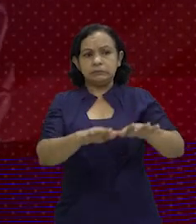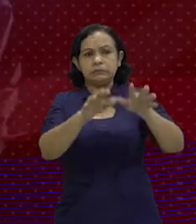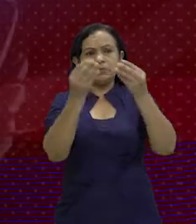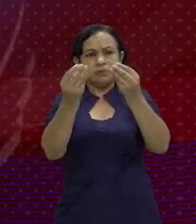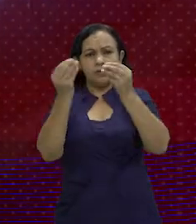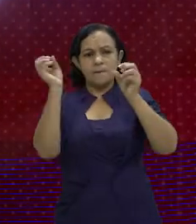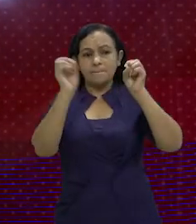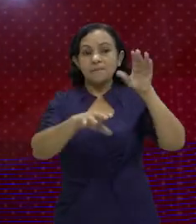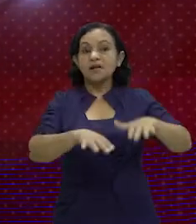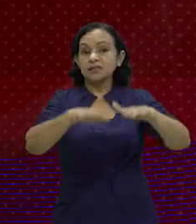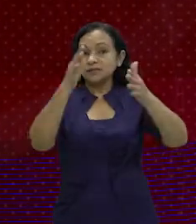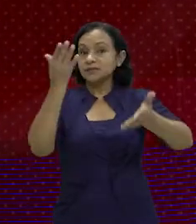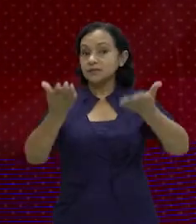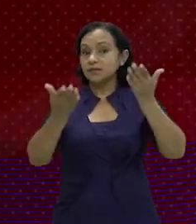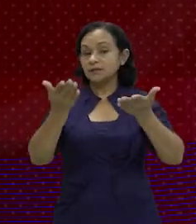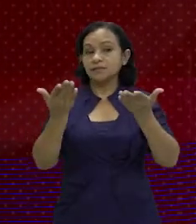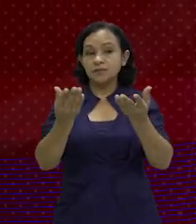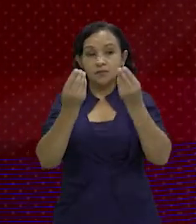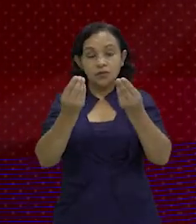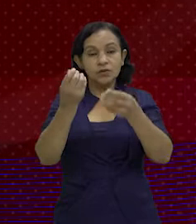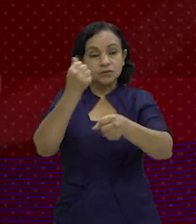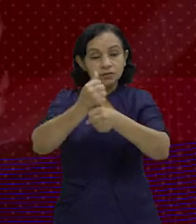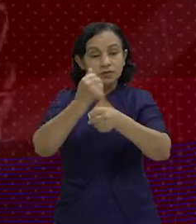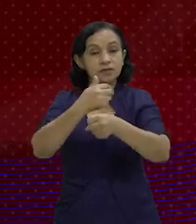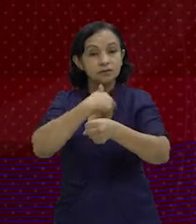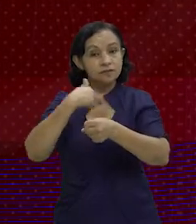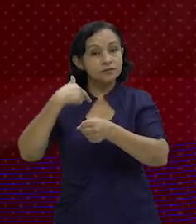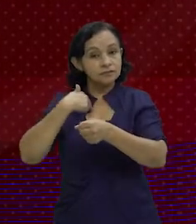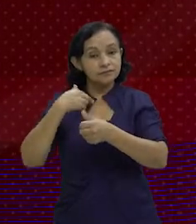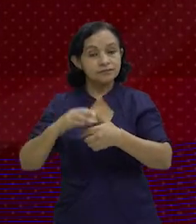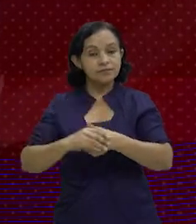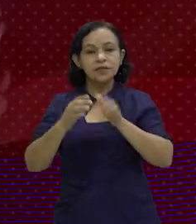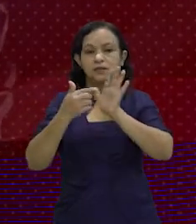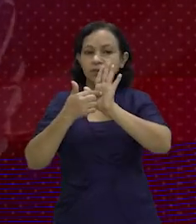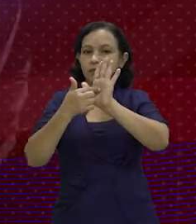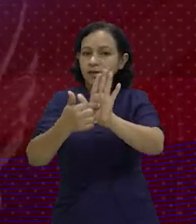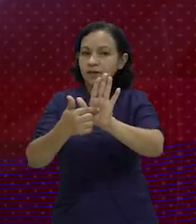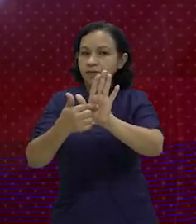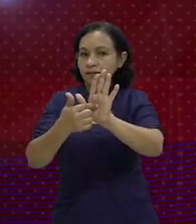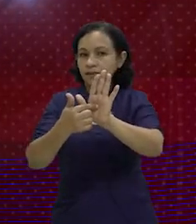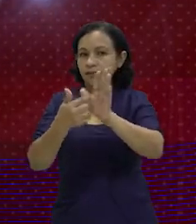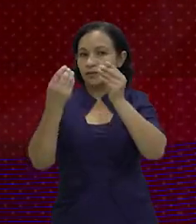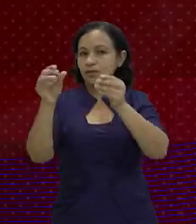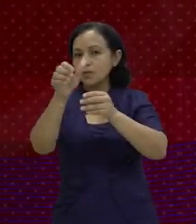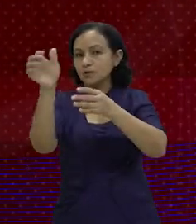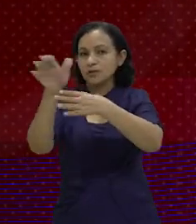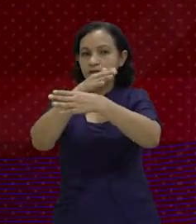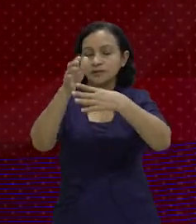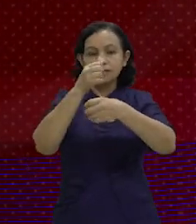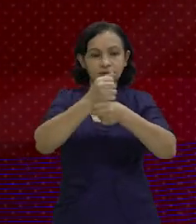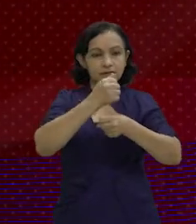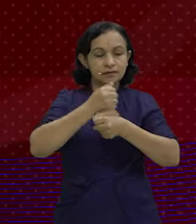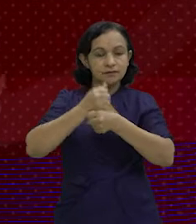llenos de basura, ¿verdad? Por eso hay muchas acciones que se hacen. Este es un ejemplo que yo estoy poniendo de muchos otros